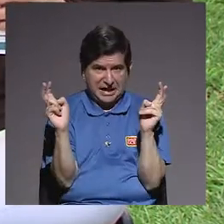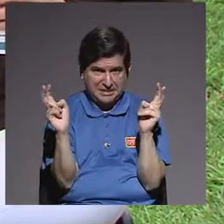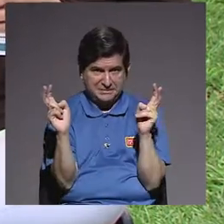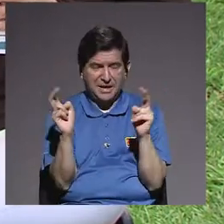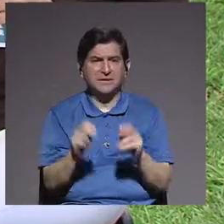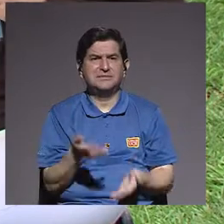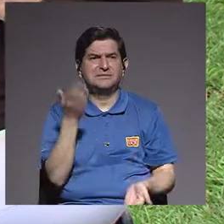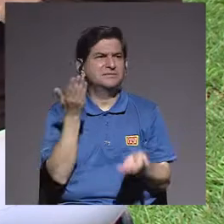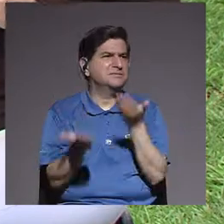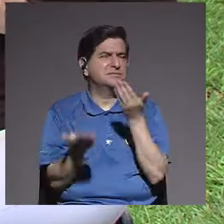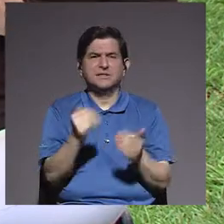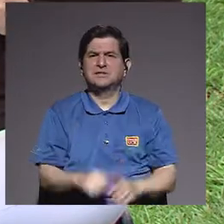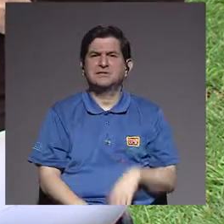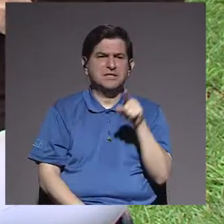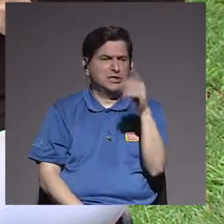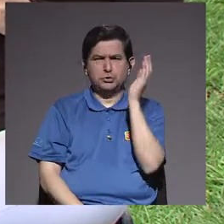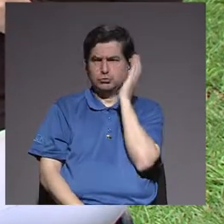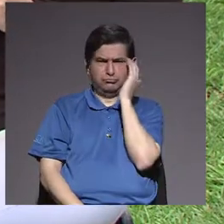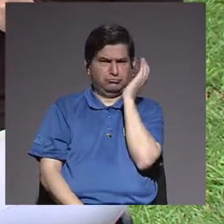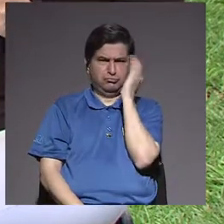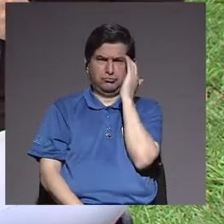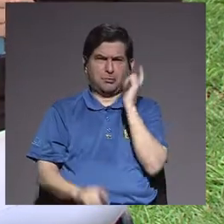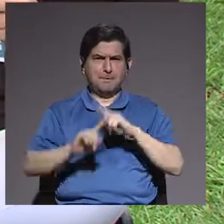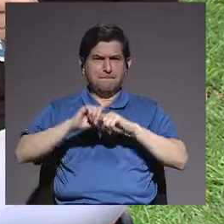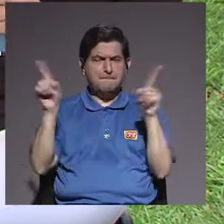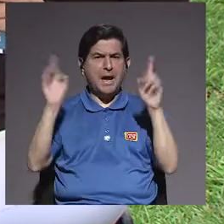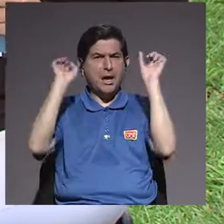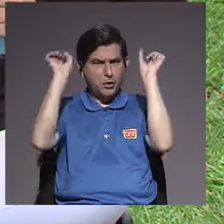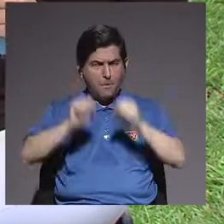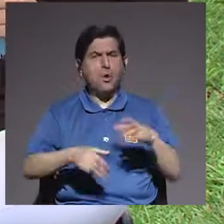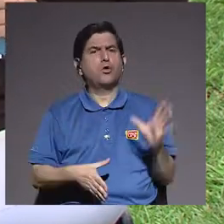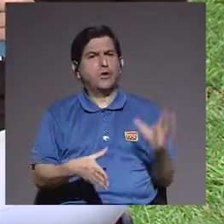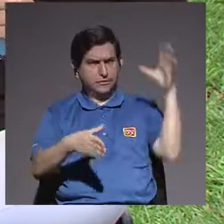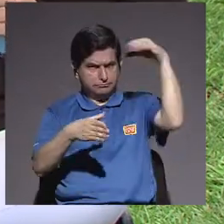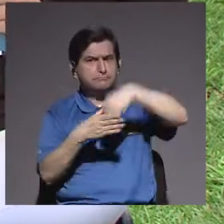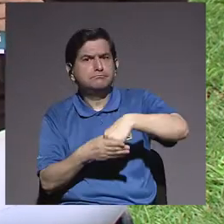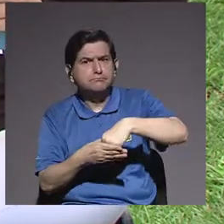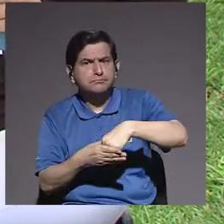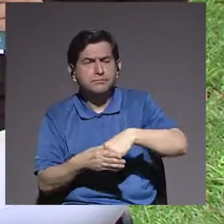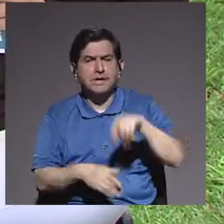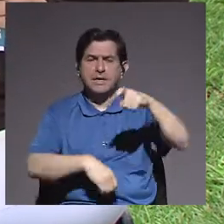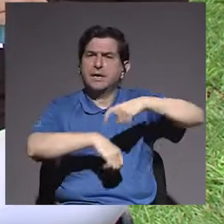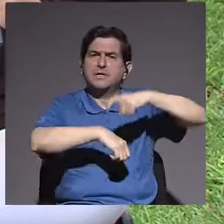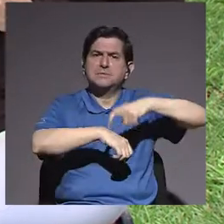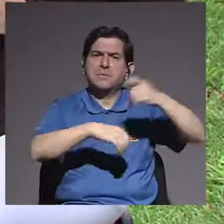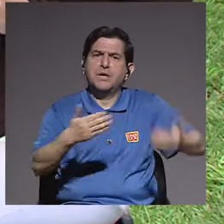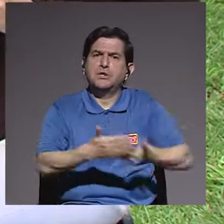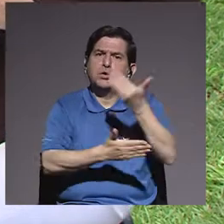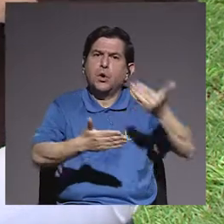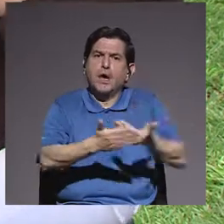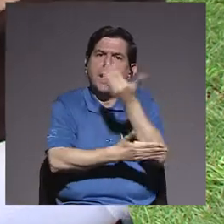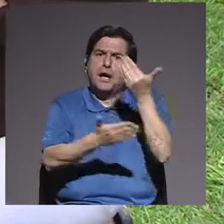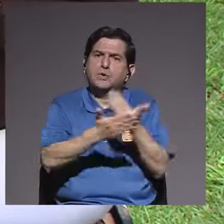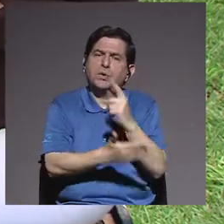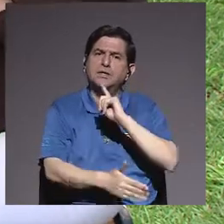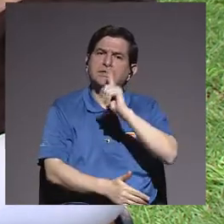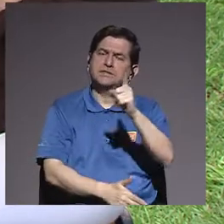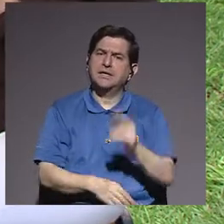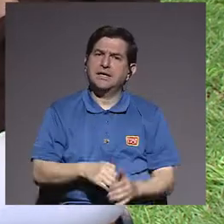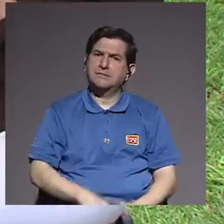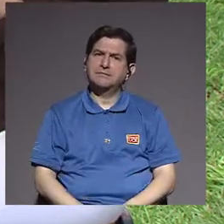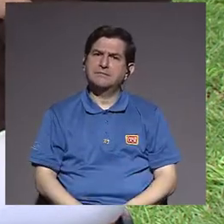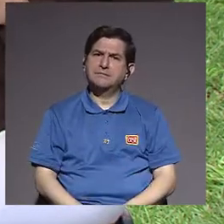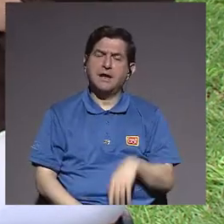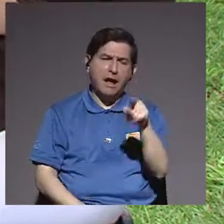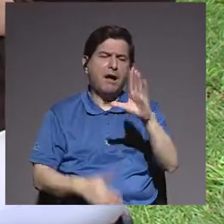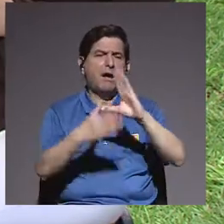no están tan al tanto, pero entonces podríamos involucrarlos y podríamos entonces actualizarlos, por decirlos así,